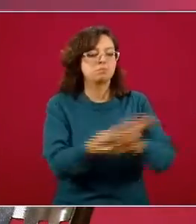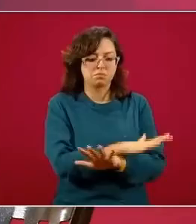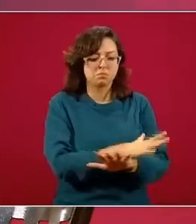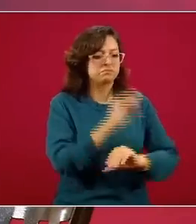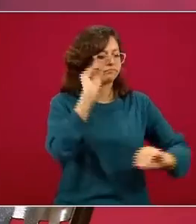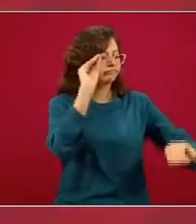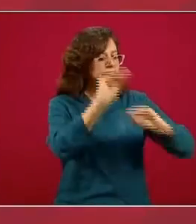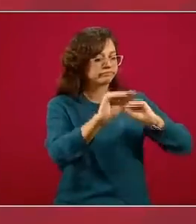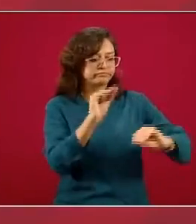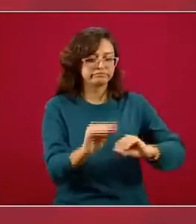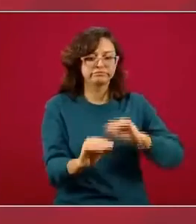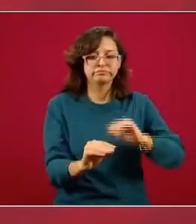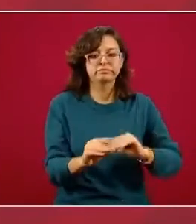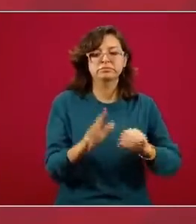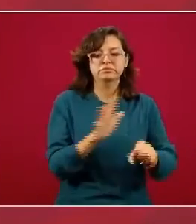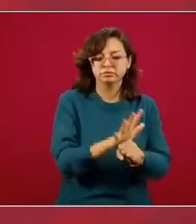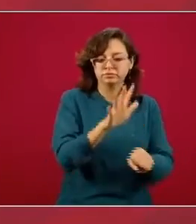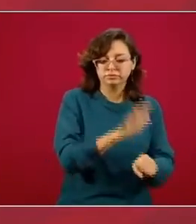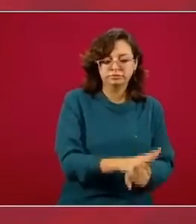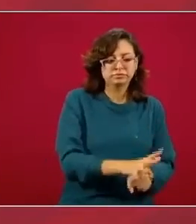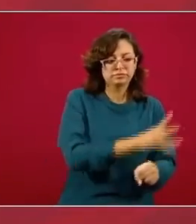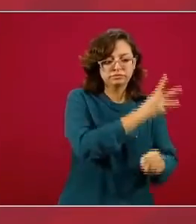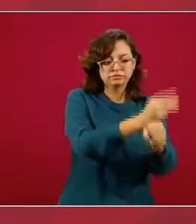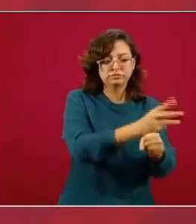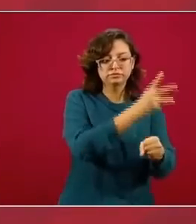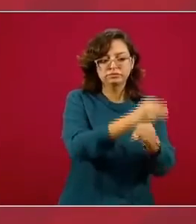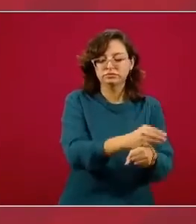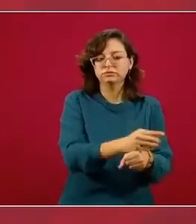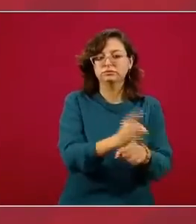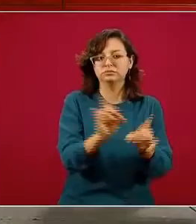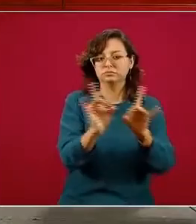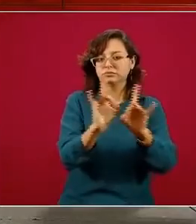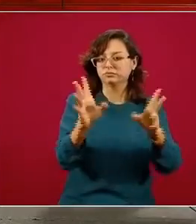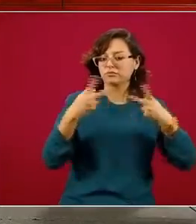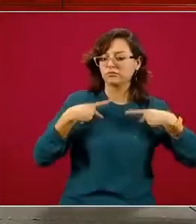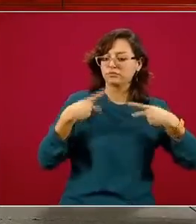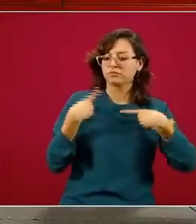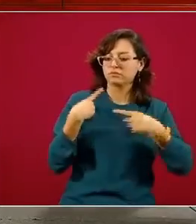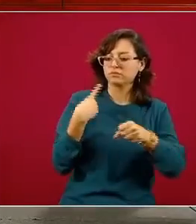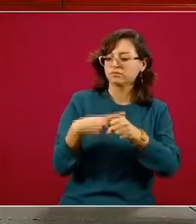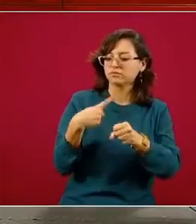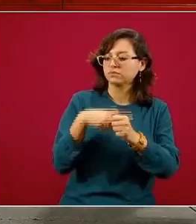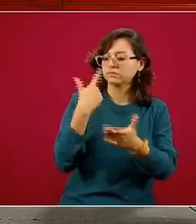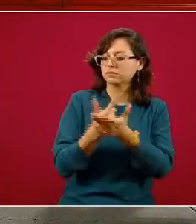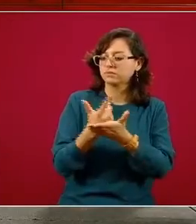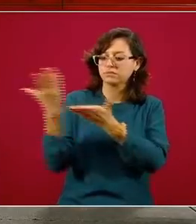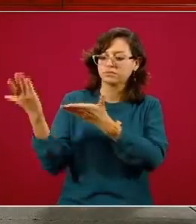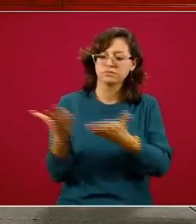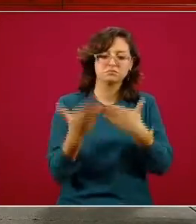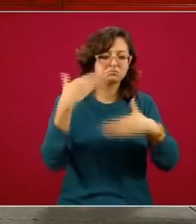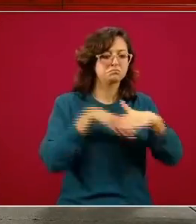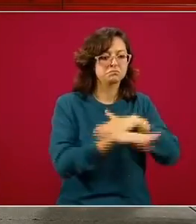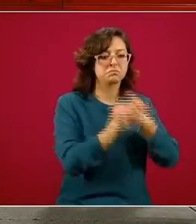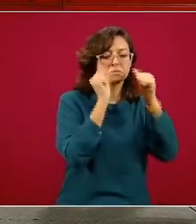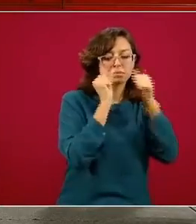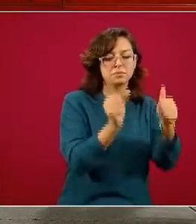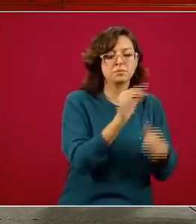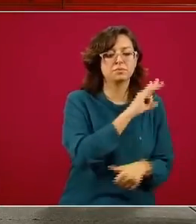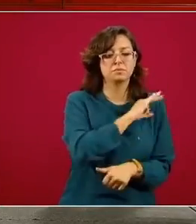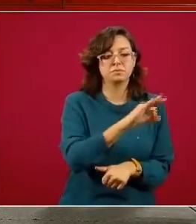tengan las capacidades suficientes para atender a personas en estado crítico. Y uno de los elementos también es el